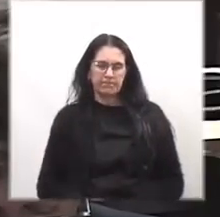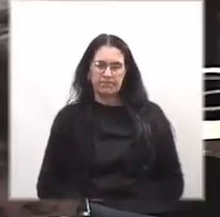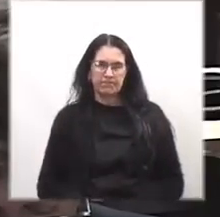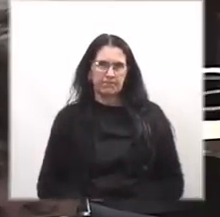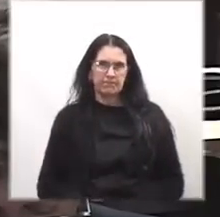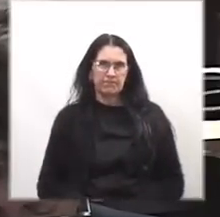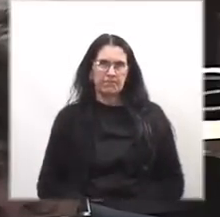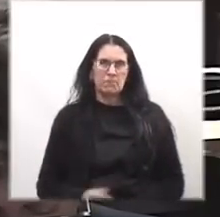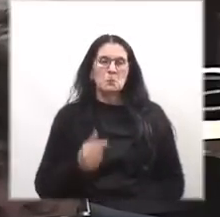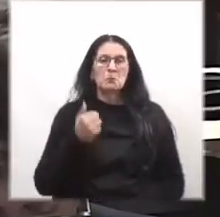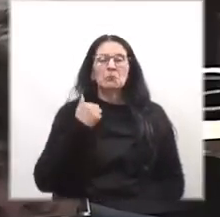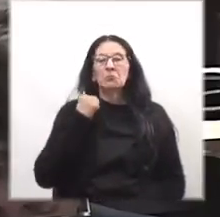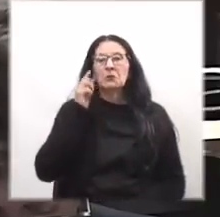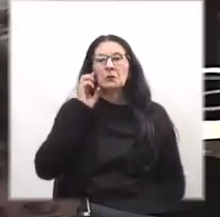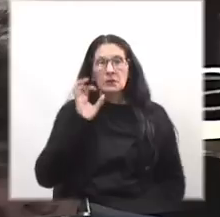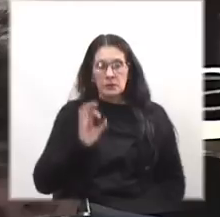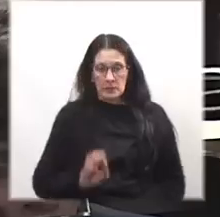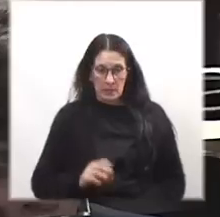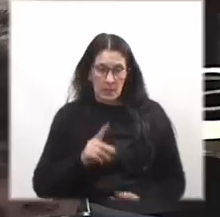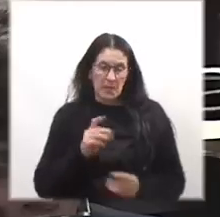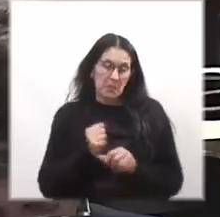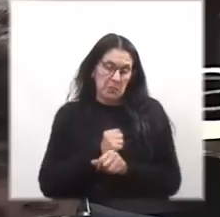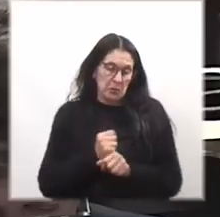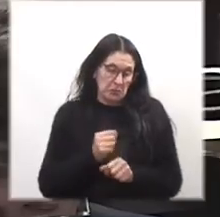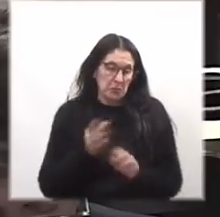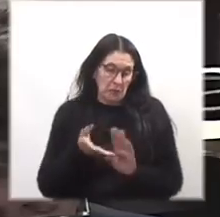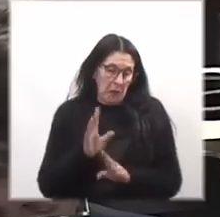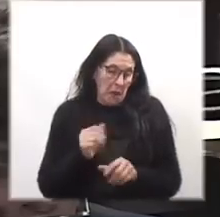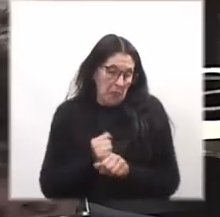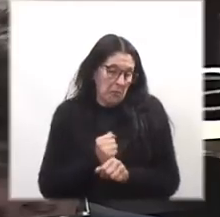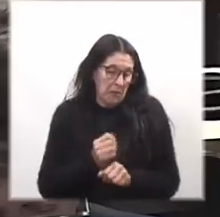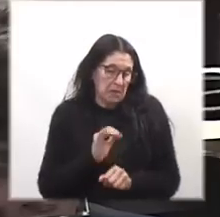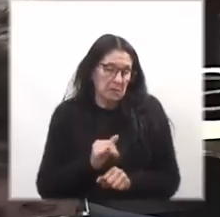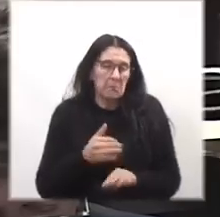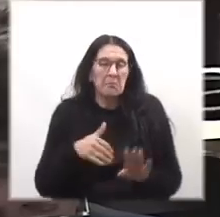Sé que el proyecto se va a aprobar, pero el proyecto en realidad tiene